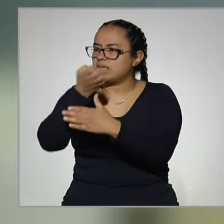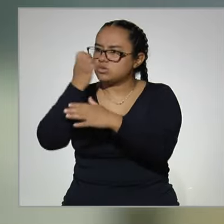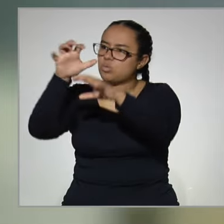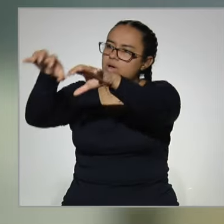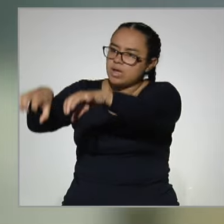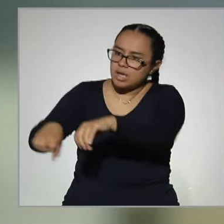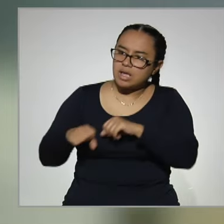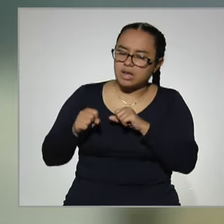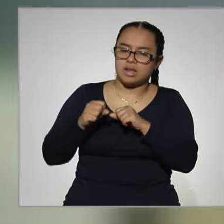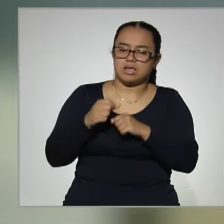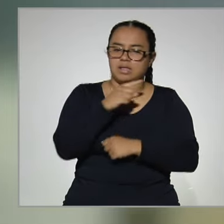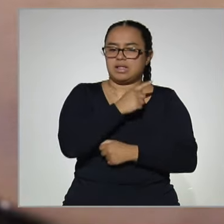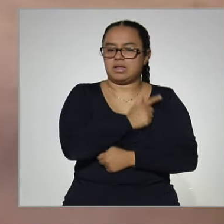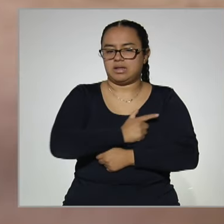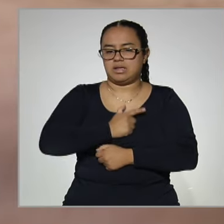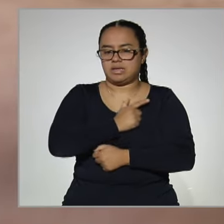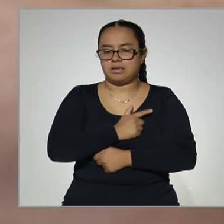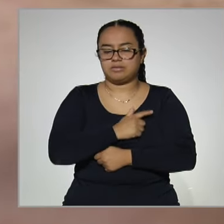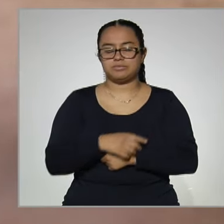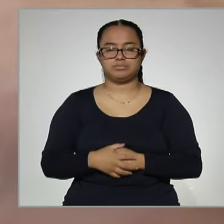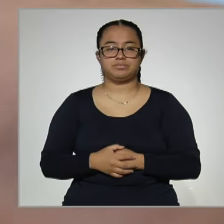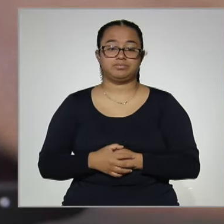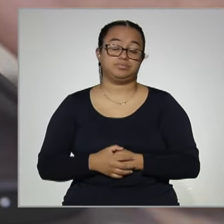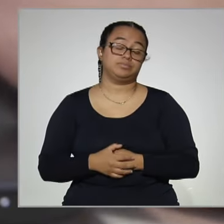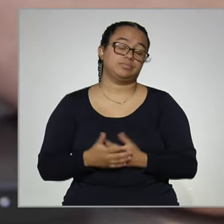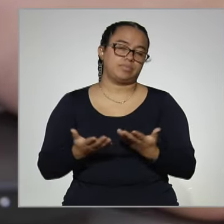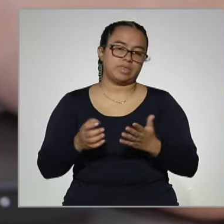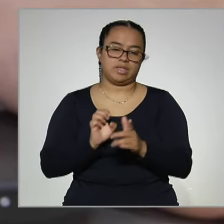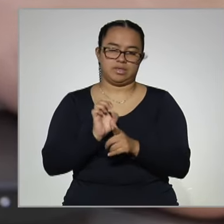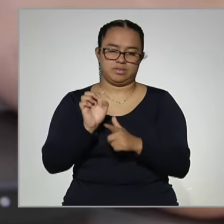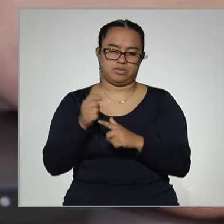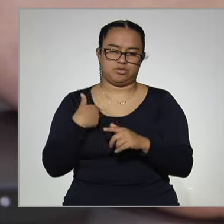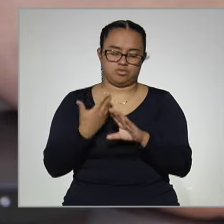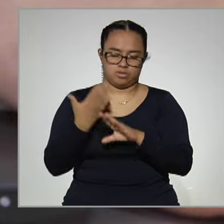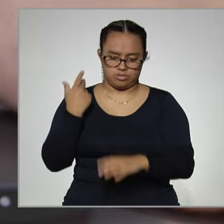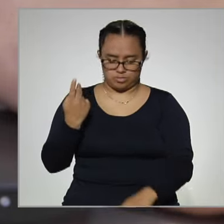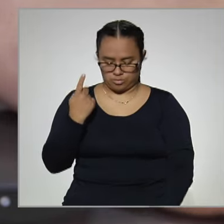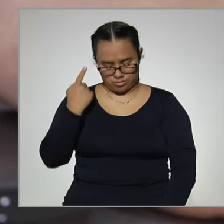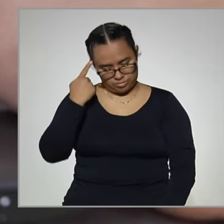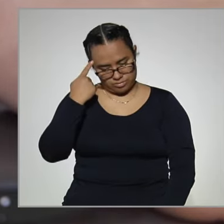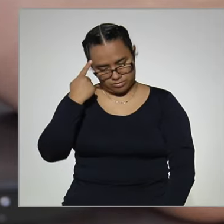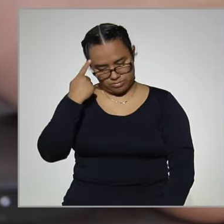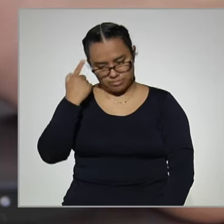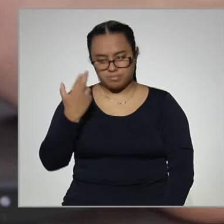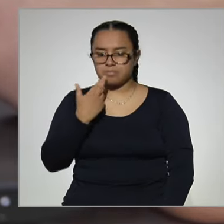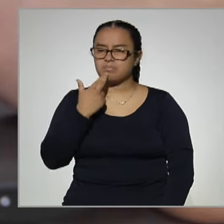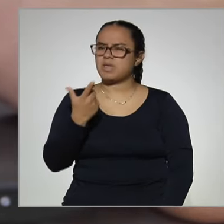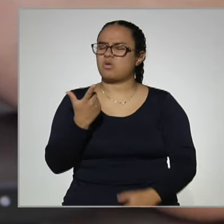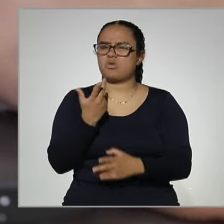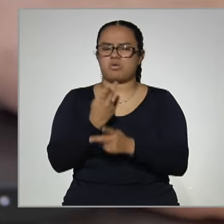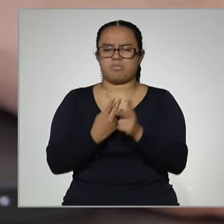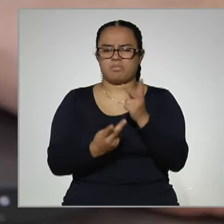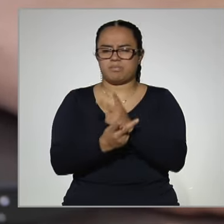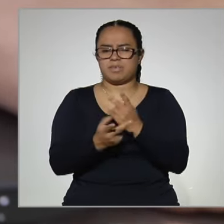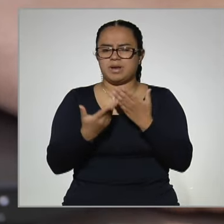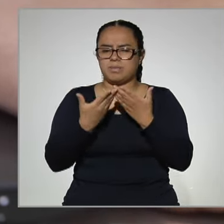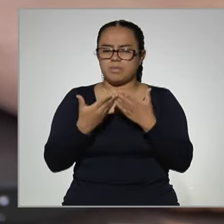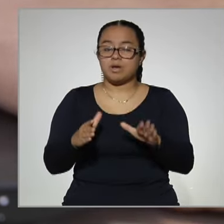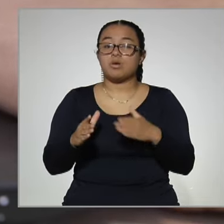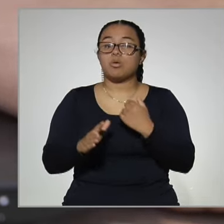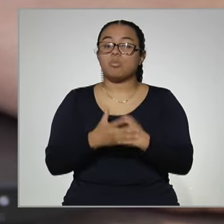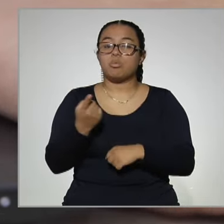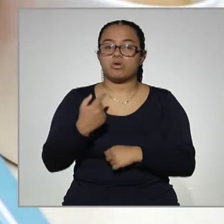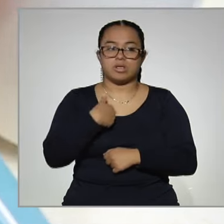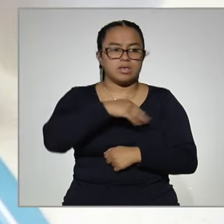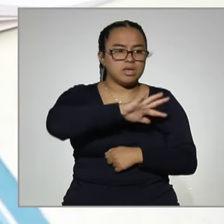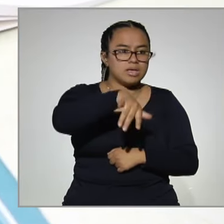recoger y ese tipo de cosas. Entonces en su momento para nosotros fue la mejor opción hacer la prepa abierta porque a la hora de